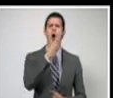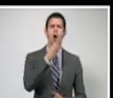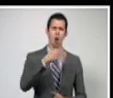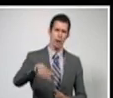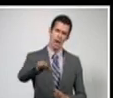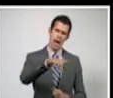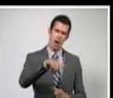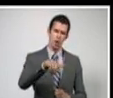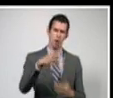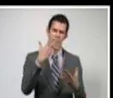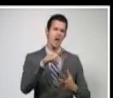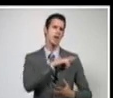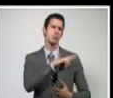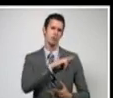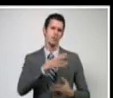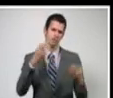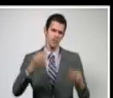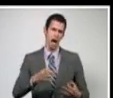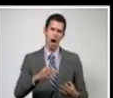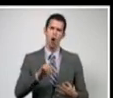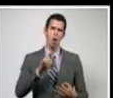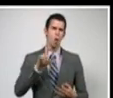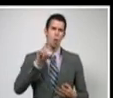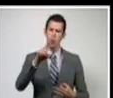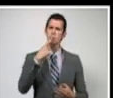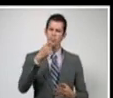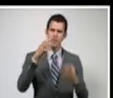los encargados de decir la última palabra.